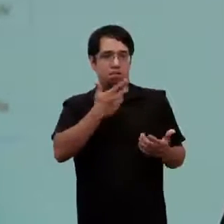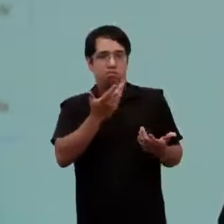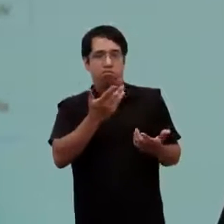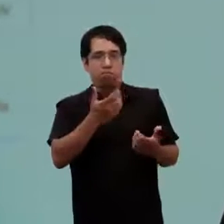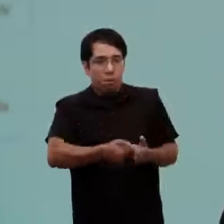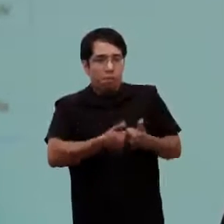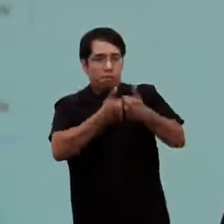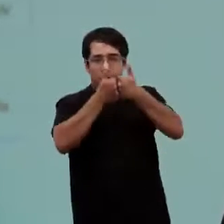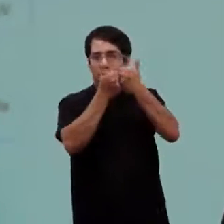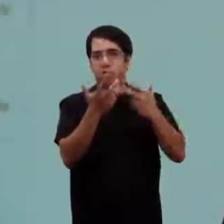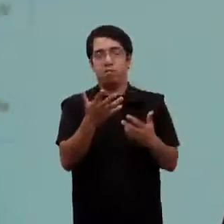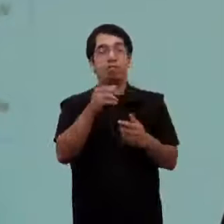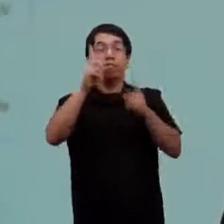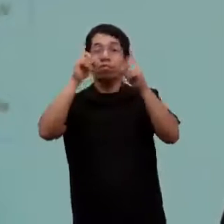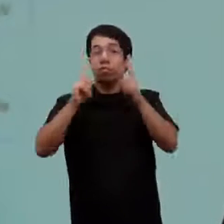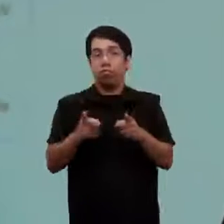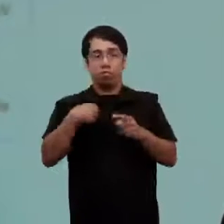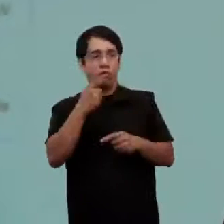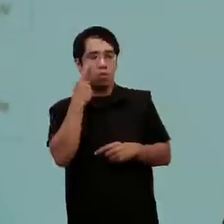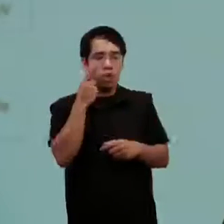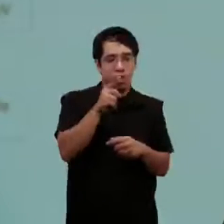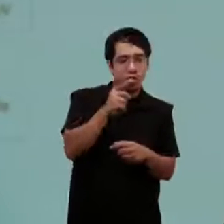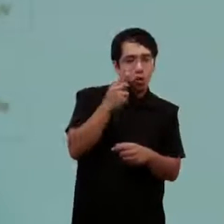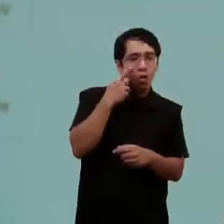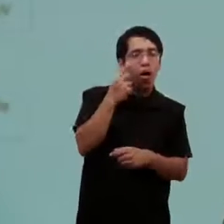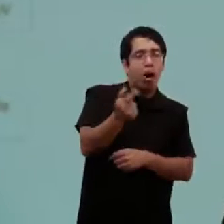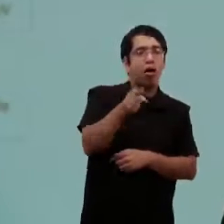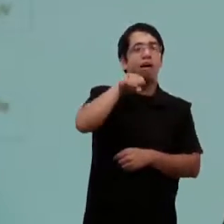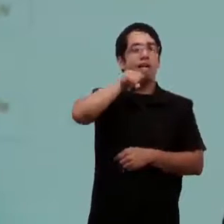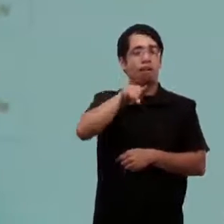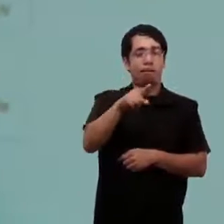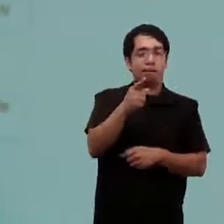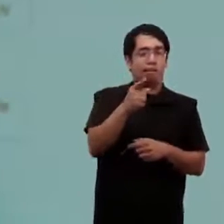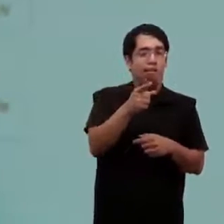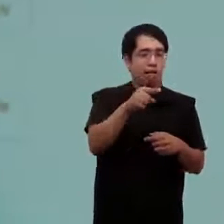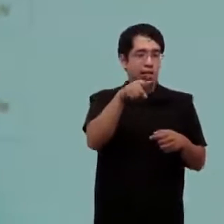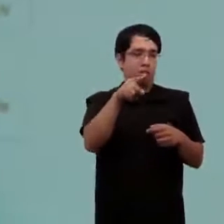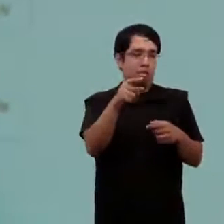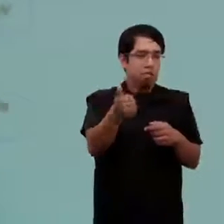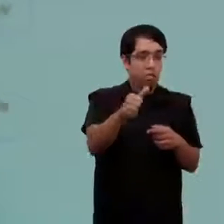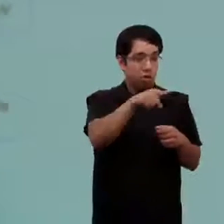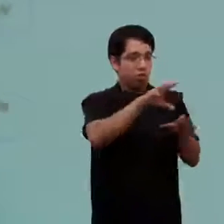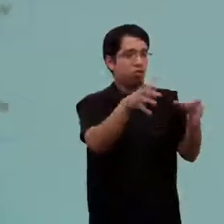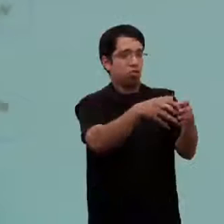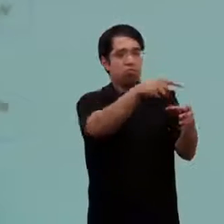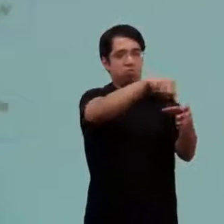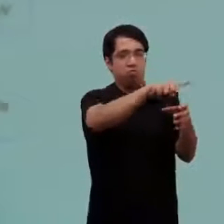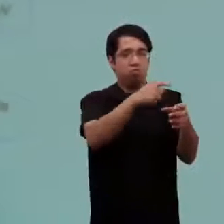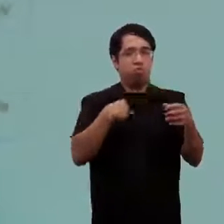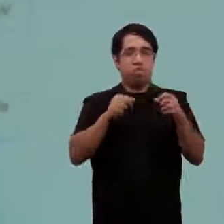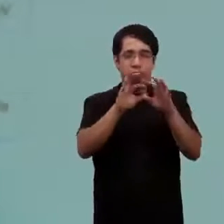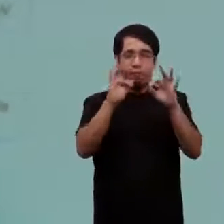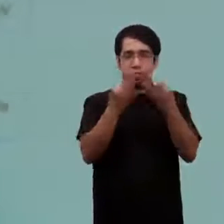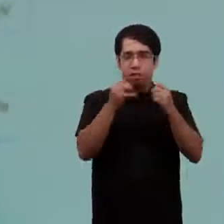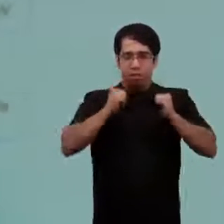respuesta y sobre todo en este primer momento, la identificación. Es decir, que las unidades de salud familiar puedan identificar